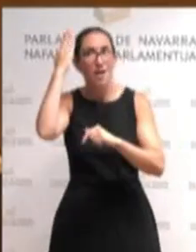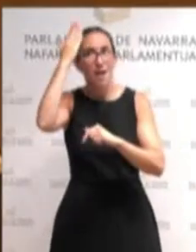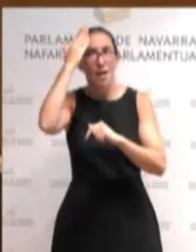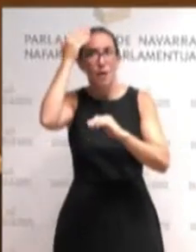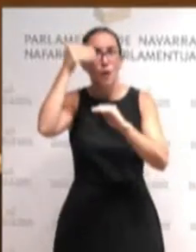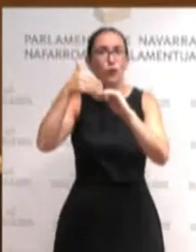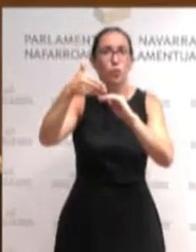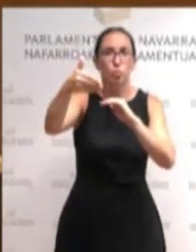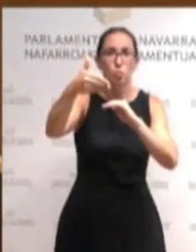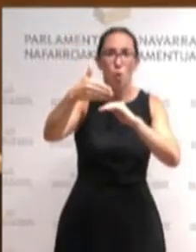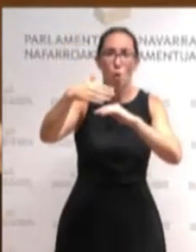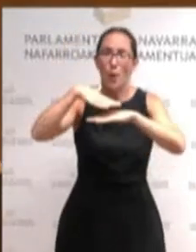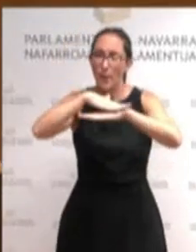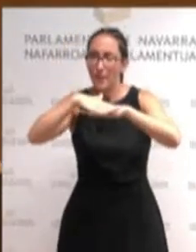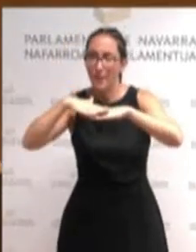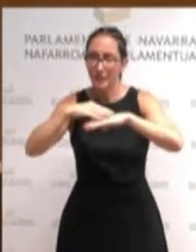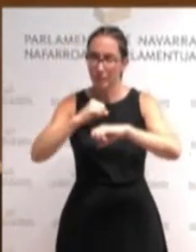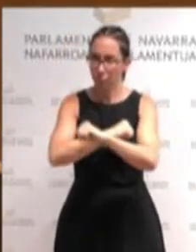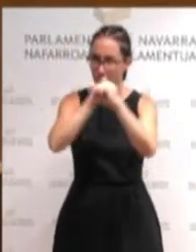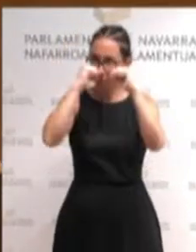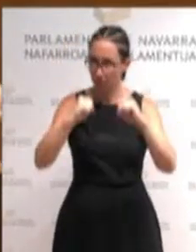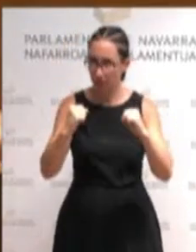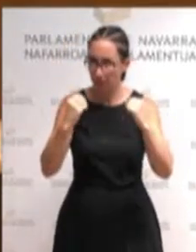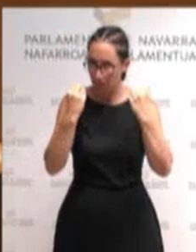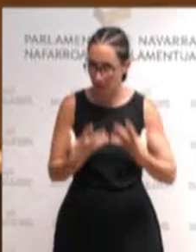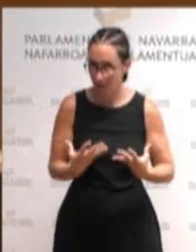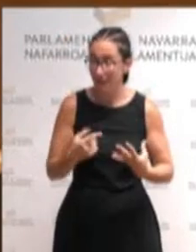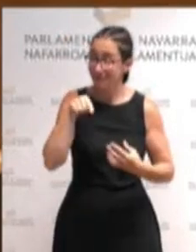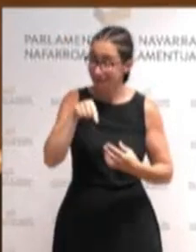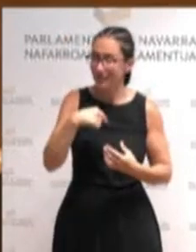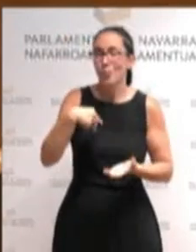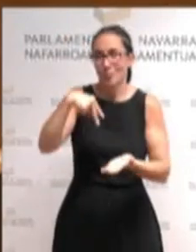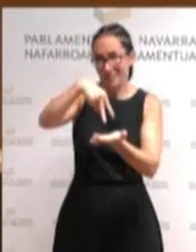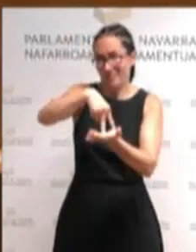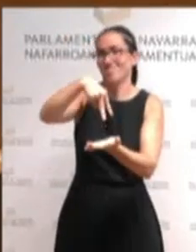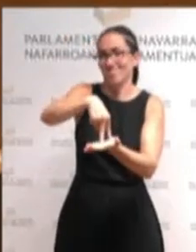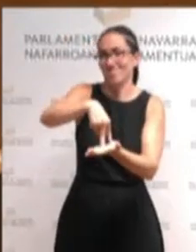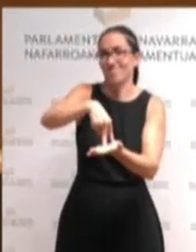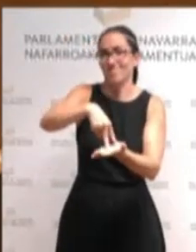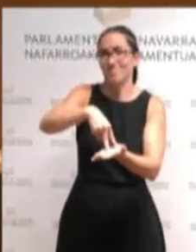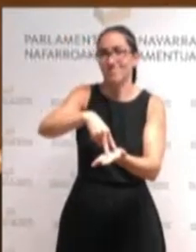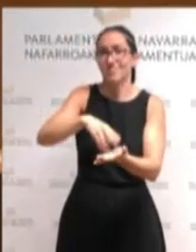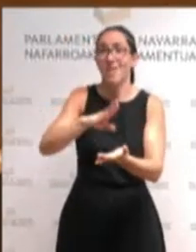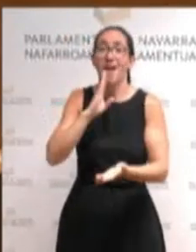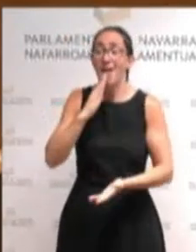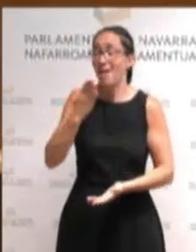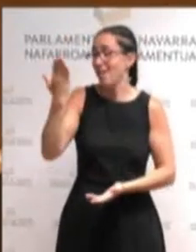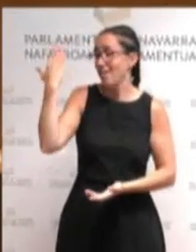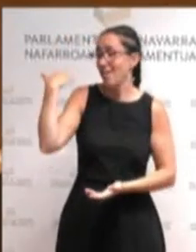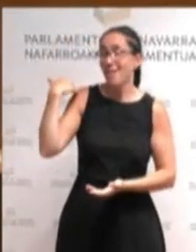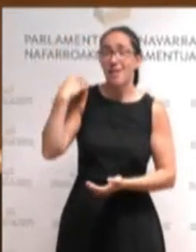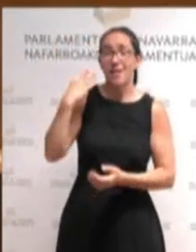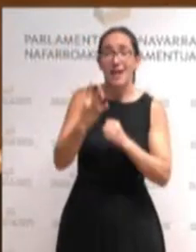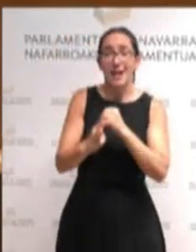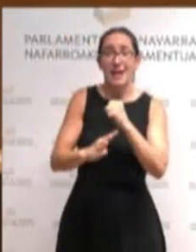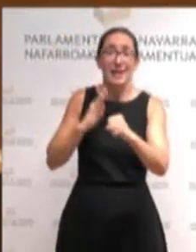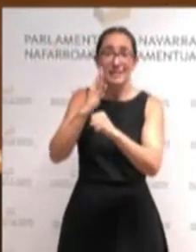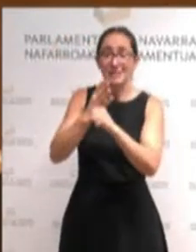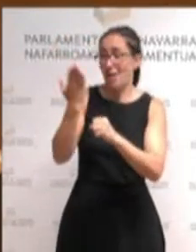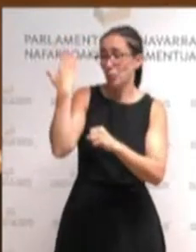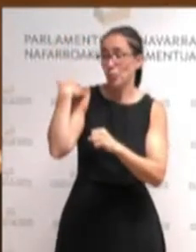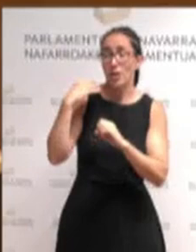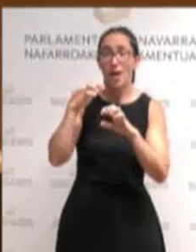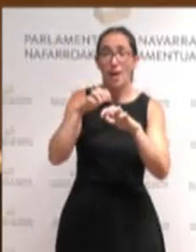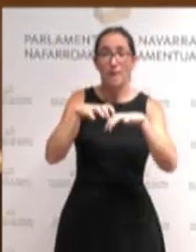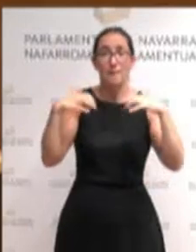ahí nos encontrarán y como ya anunciamos en el último pleno de la anterior legislatura vamos